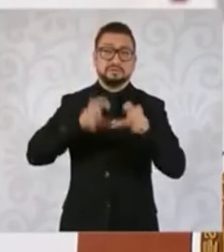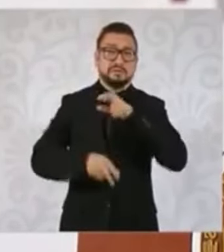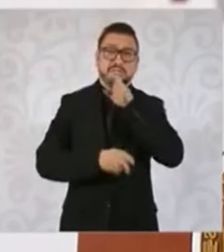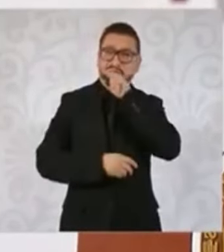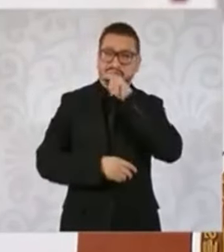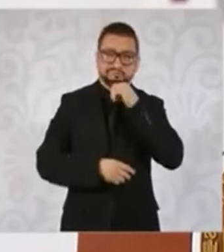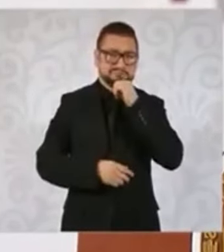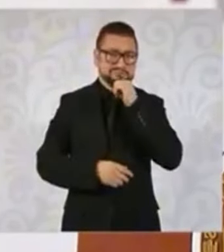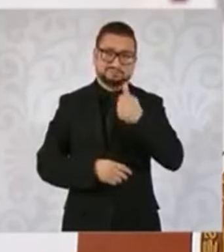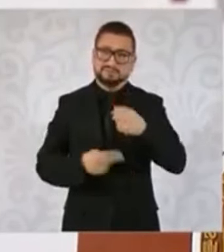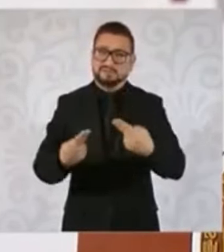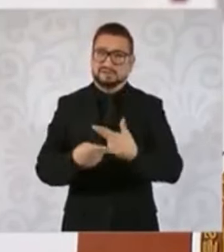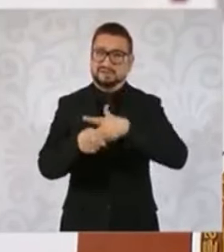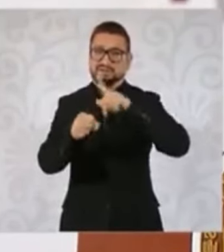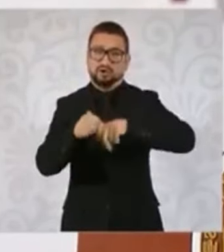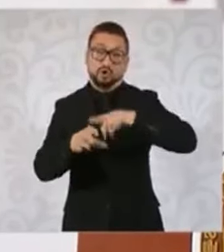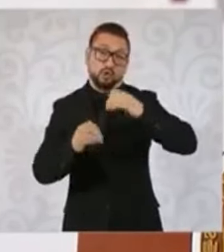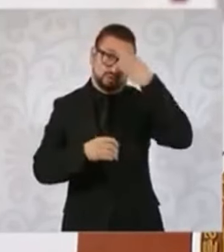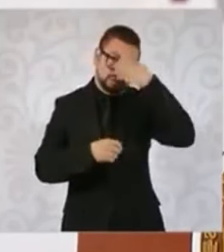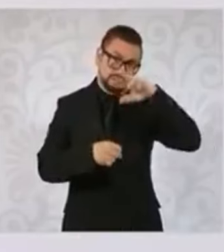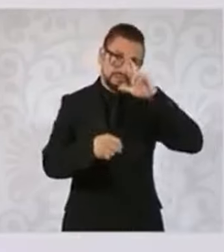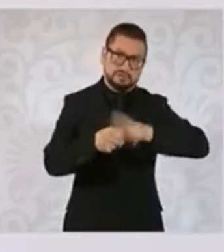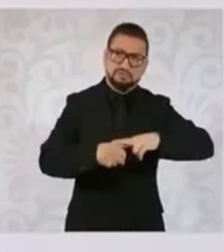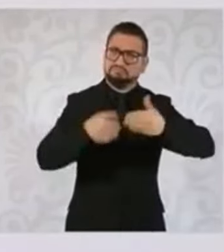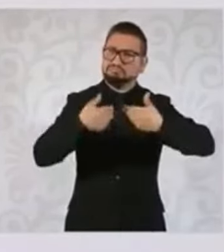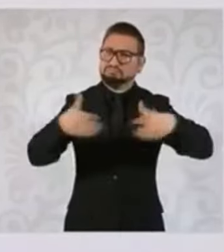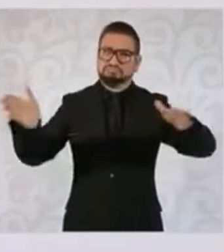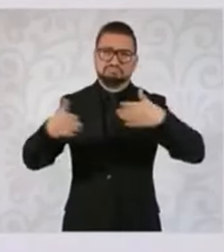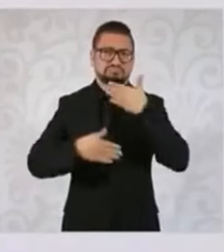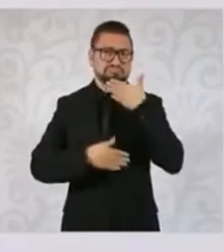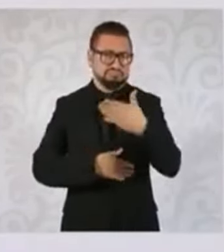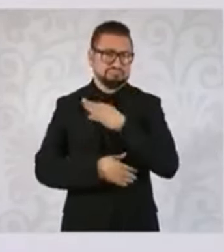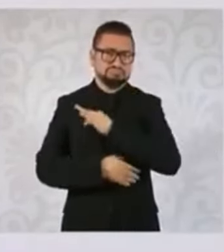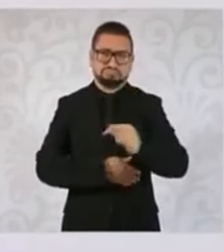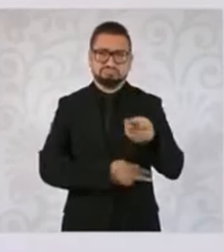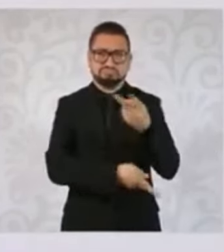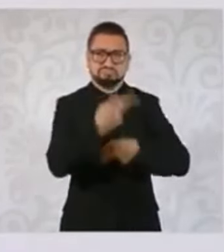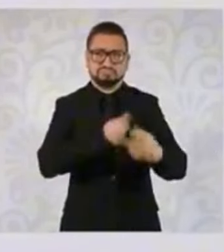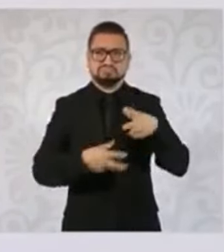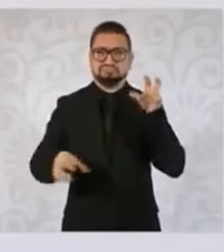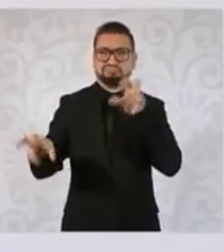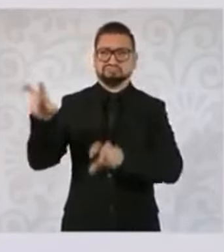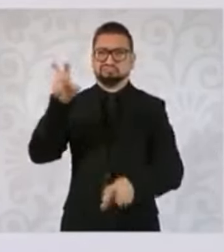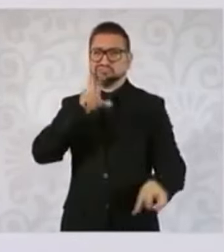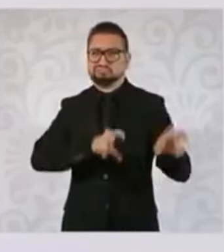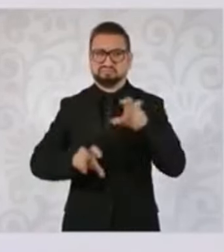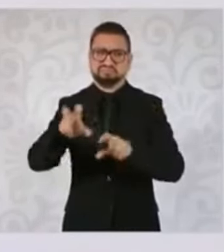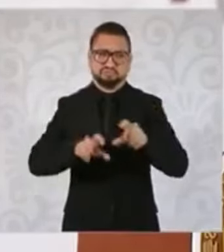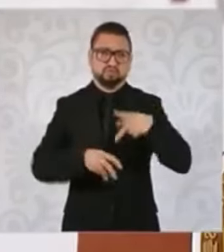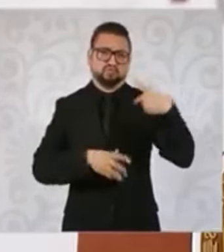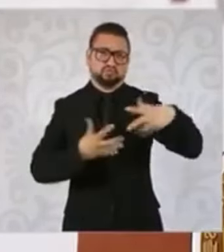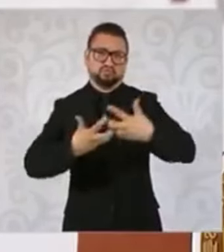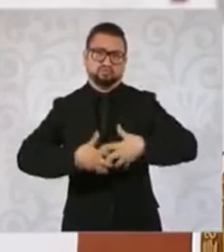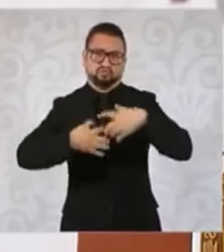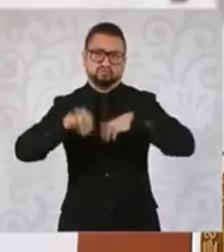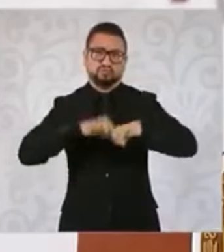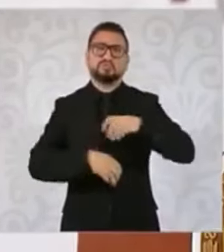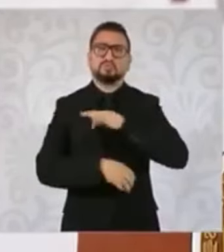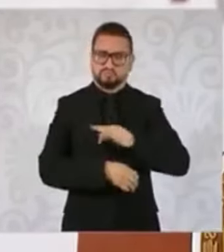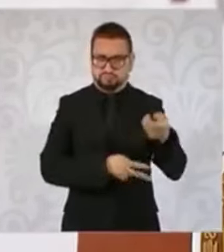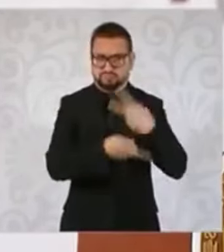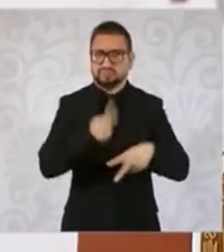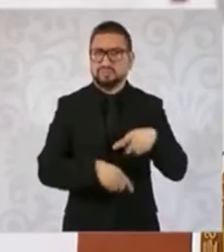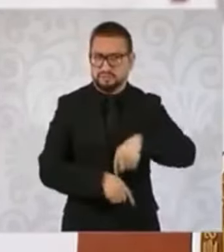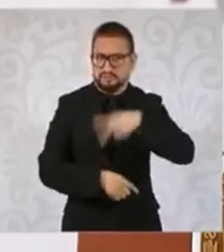nacional y extranjero. Tiene todas las condiciones para desarrollar sus empresas. Claro,